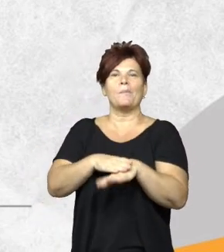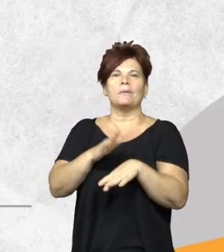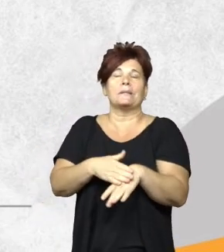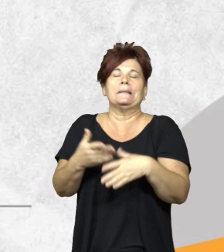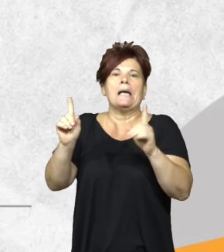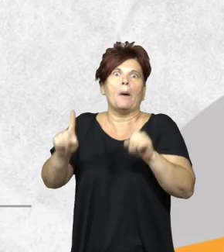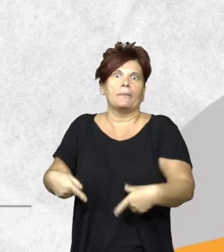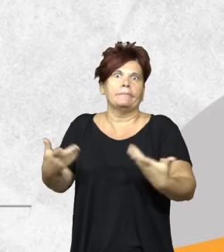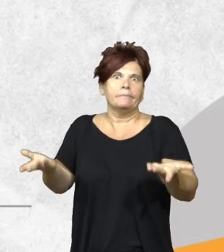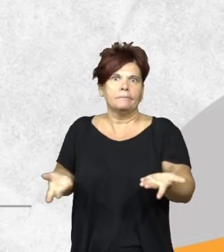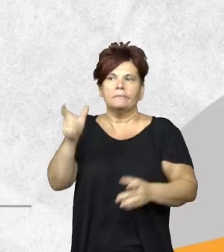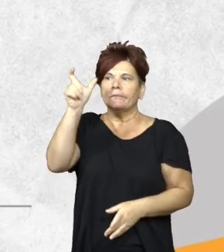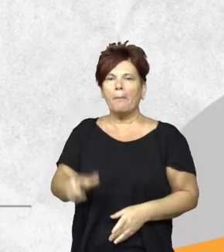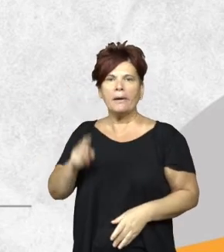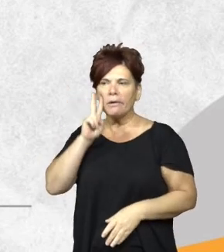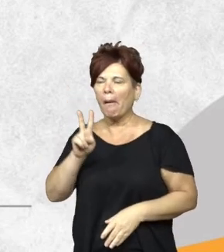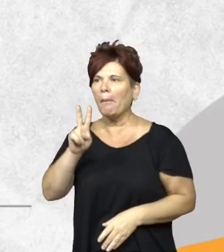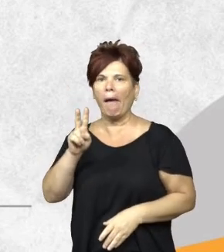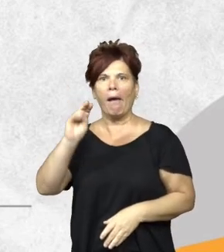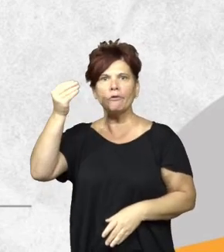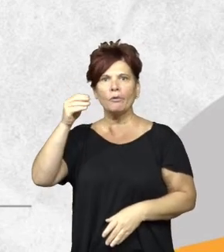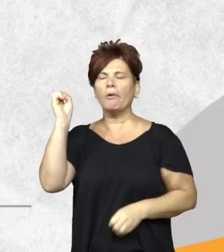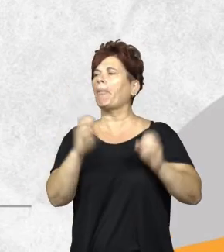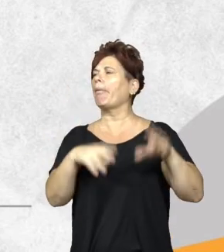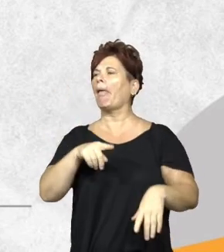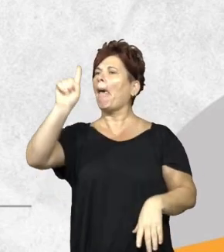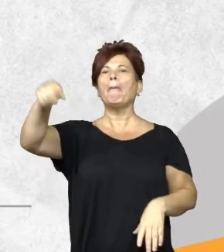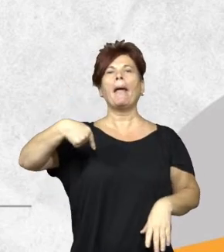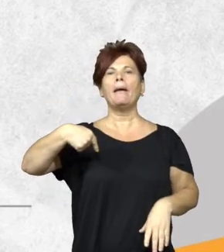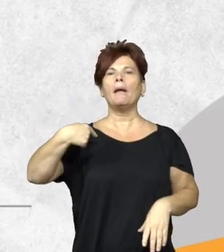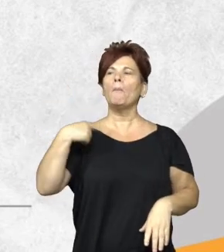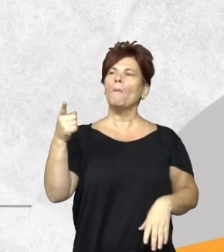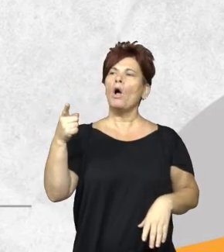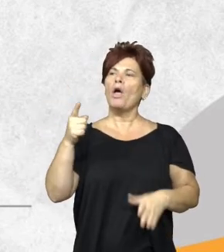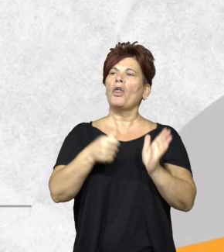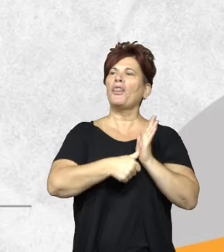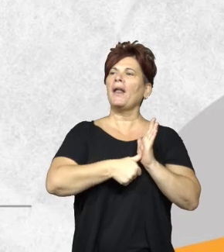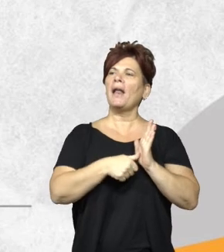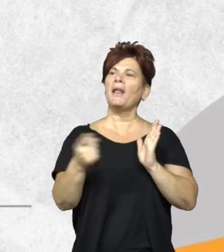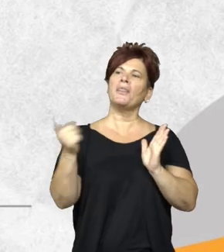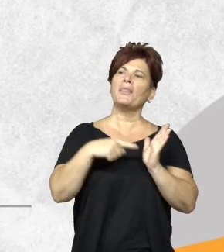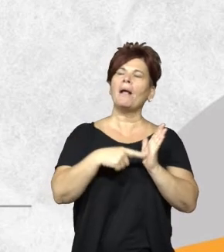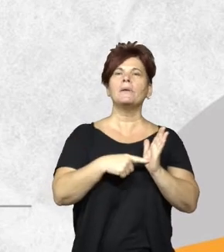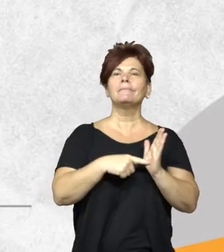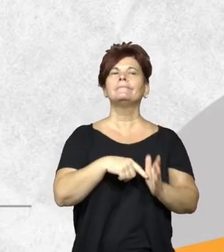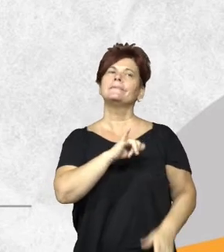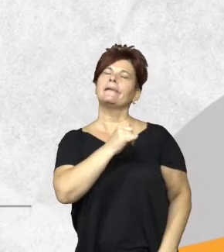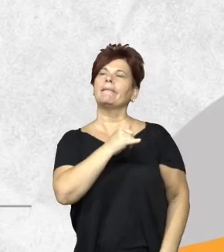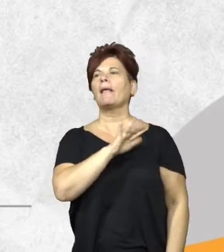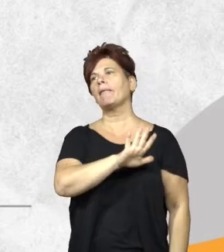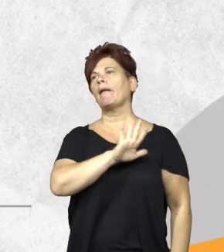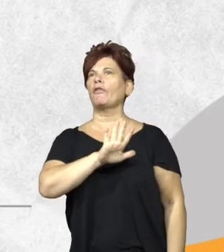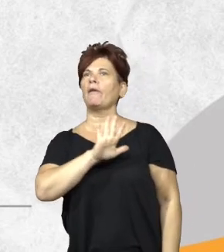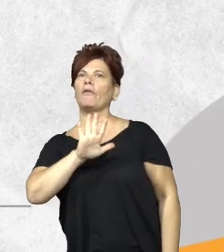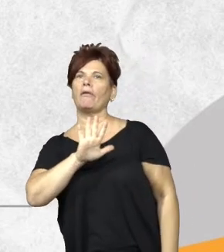si ves a una persona tirando basura y le va a decir, vení vos, dame tu DNI, porque es una infracción. Sí, dale, 5, 5, 5, y